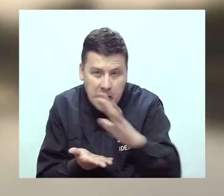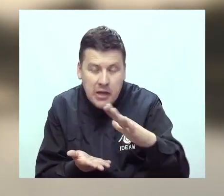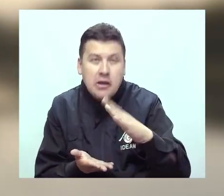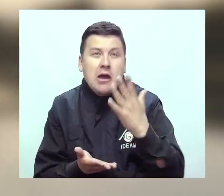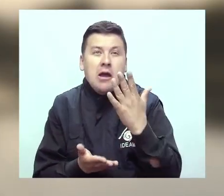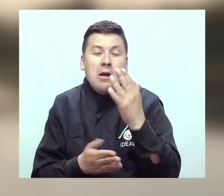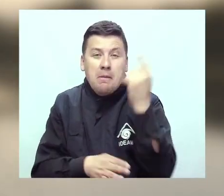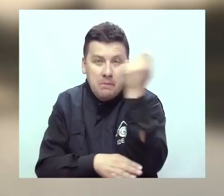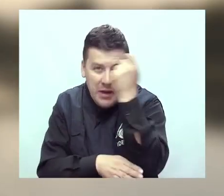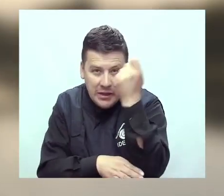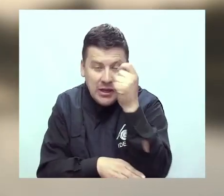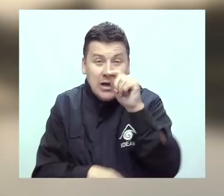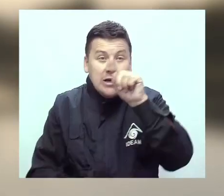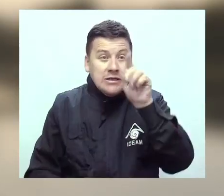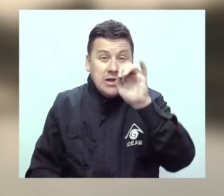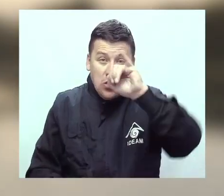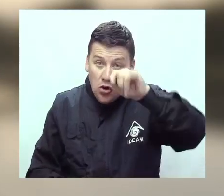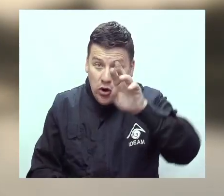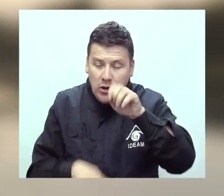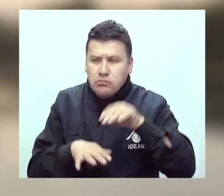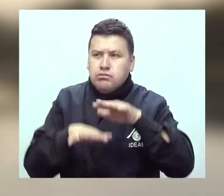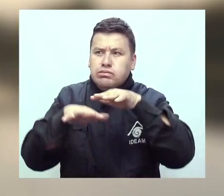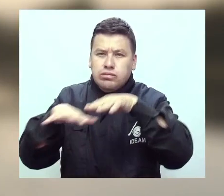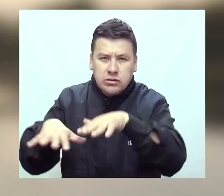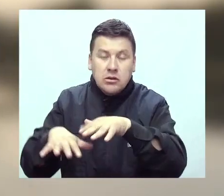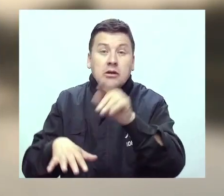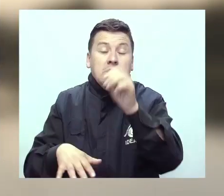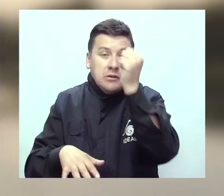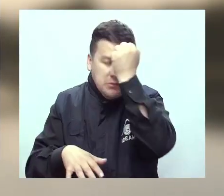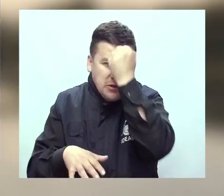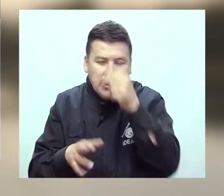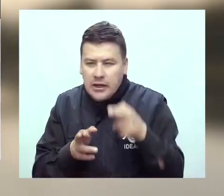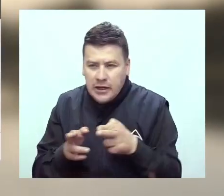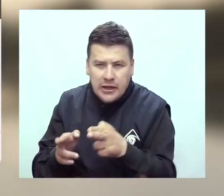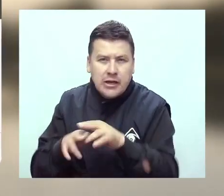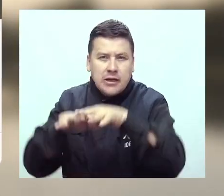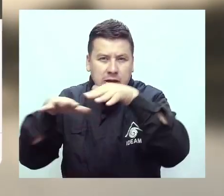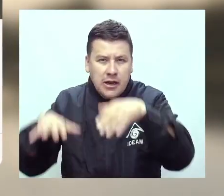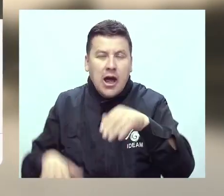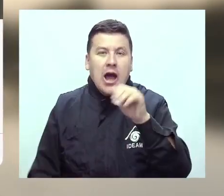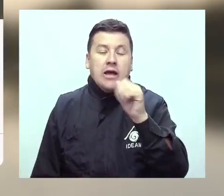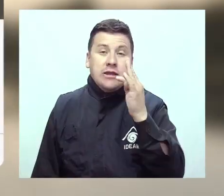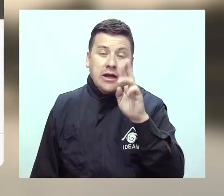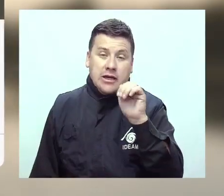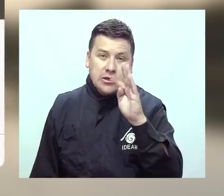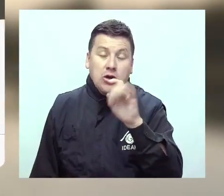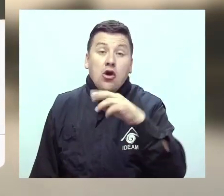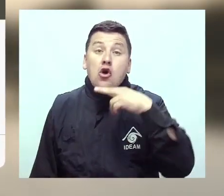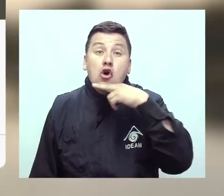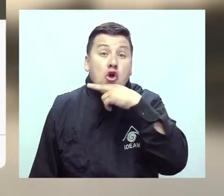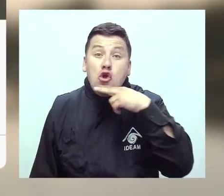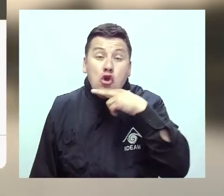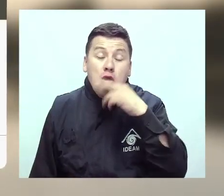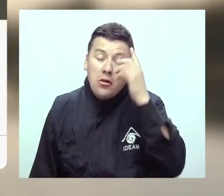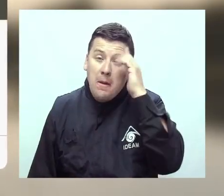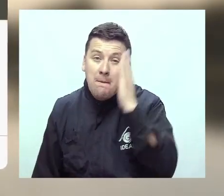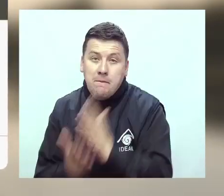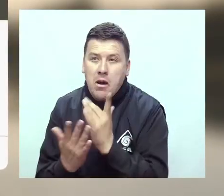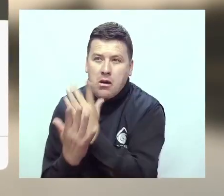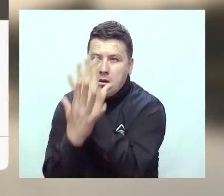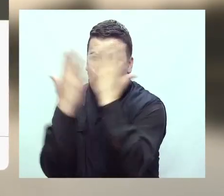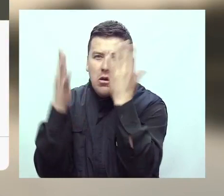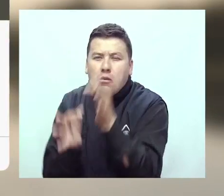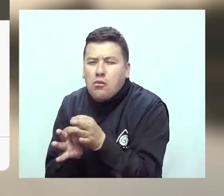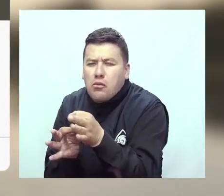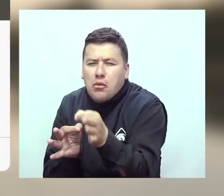San Jorge. Y alerta naranja por posibles aumentos del caudal en los ríos Atrato y Nechí. Alerta roja por incendios en zonas naturales en algunos